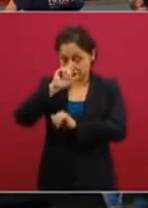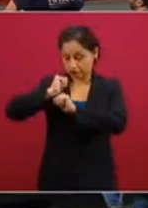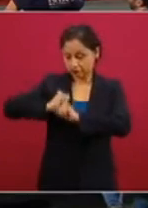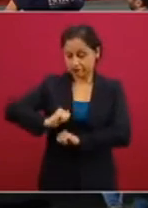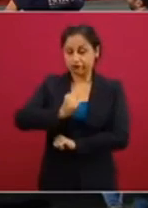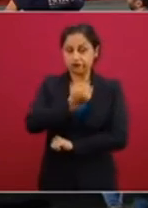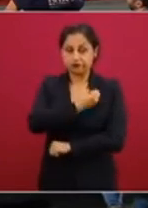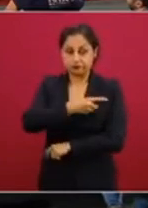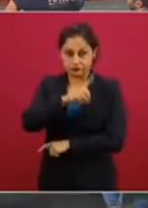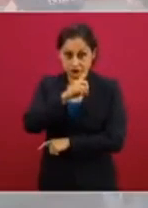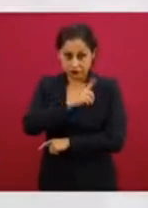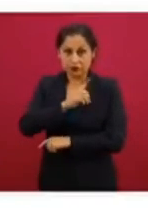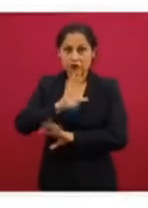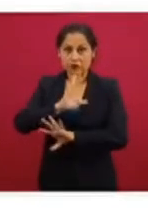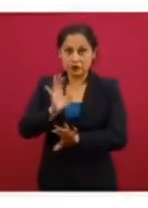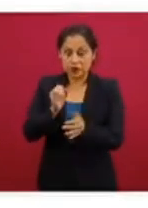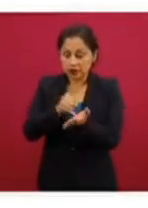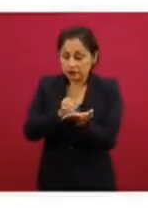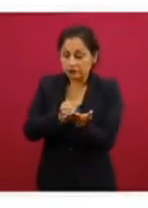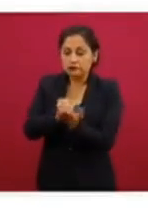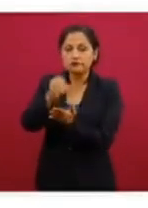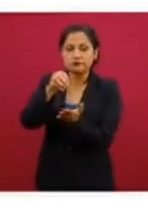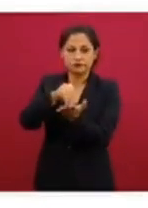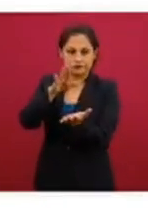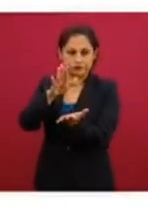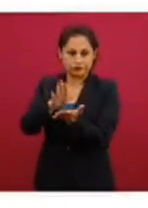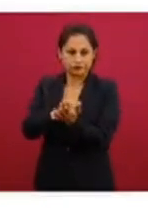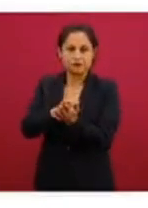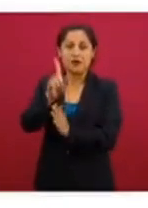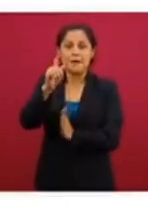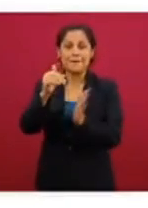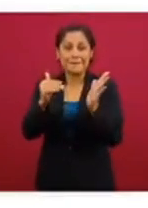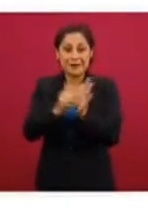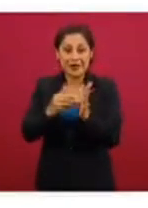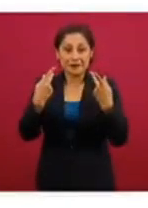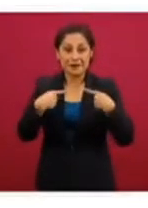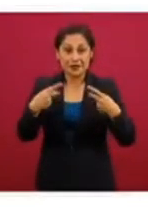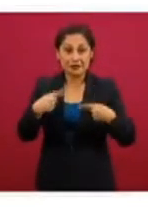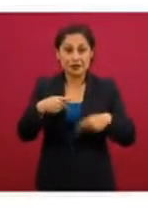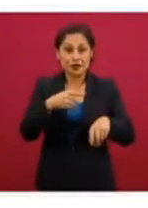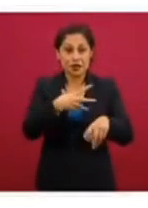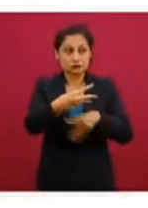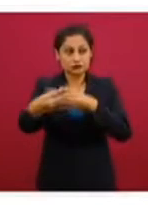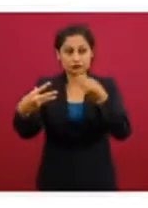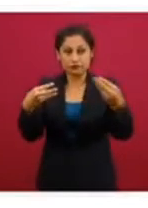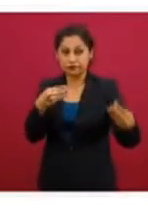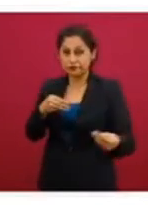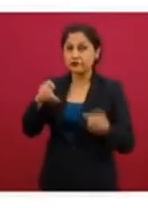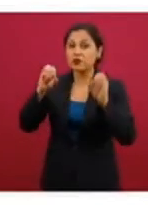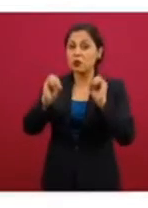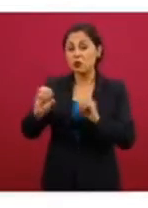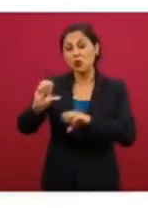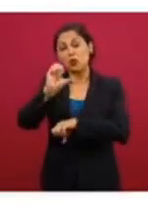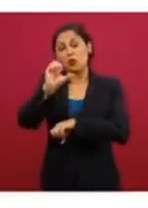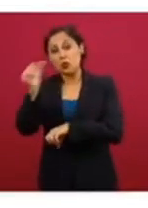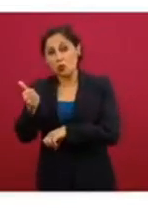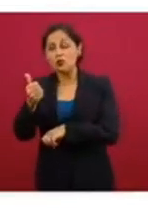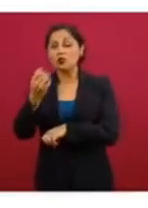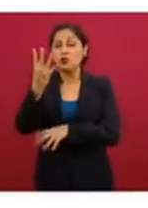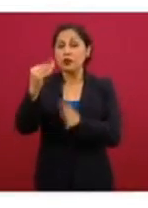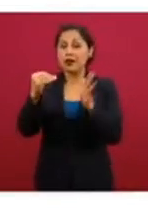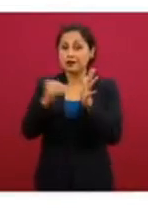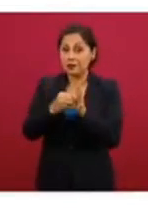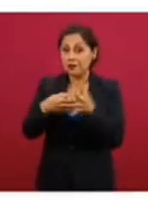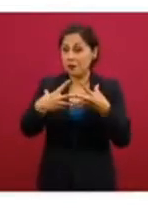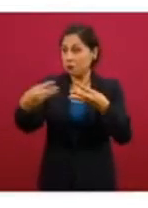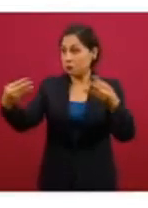prácticamente los mil casos en cada región, en algunos, como la región centro, más de cuatro mil casos. Esto quiere decir que en todas las